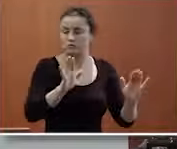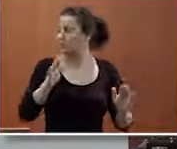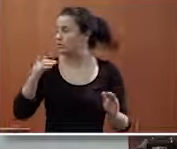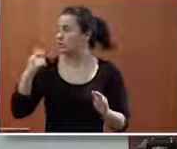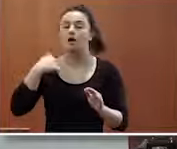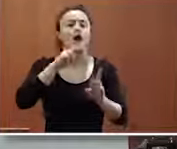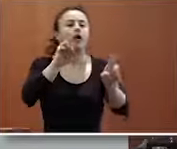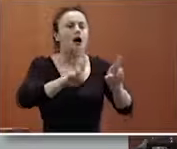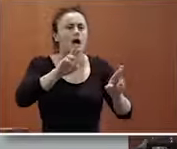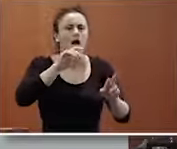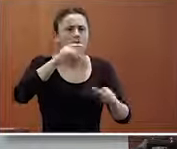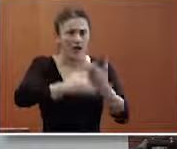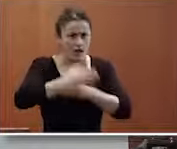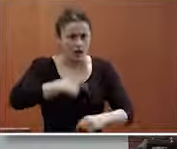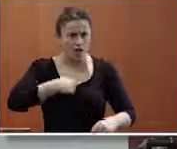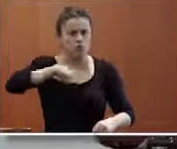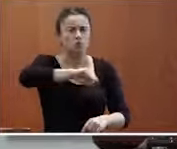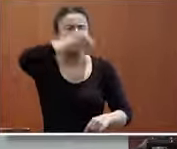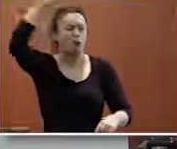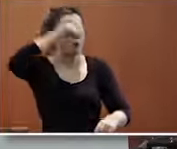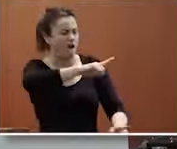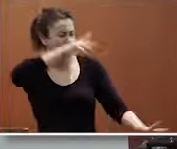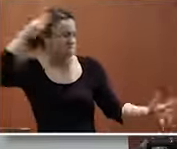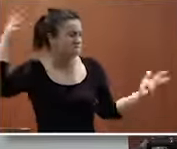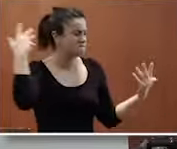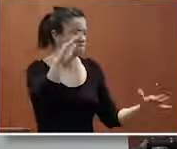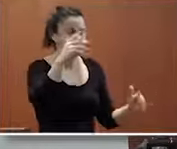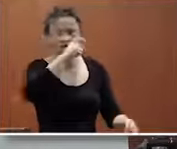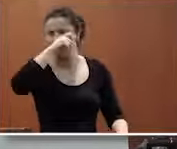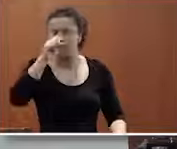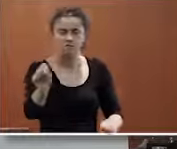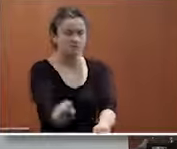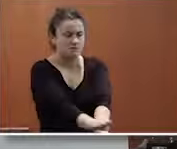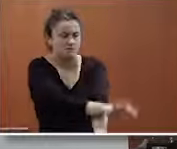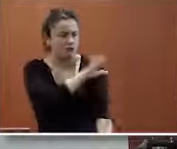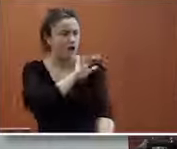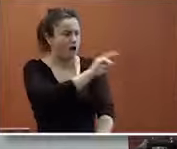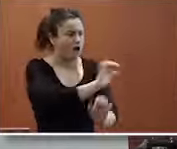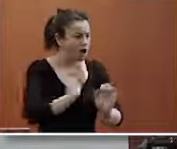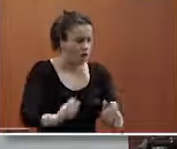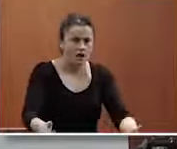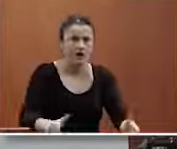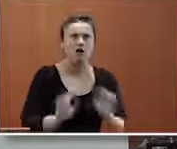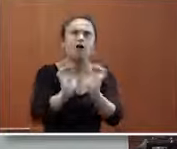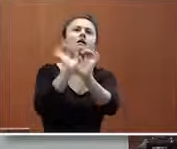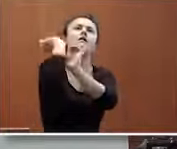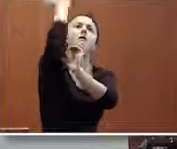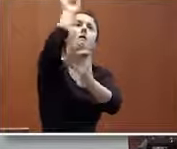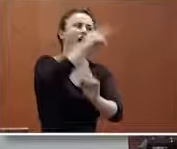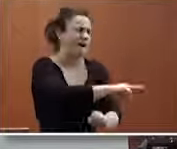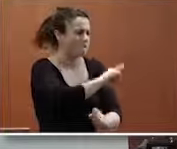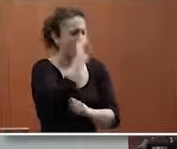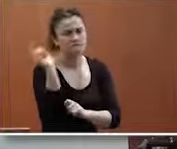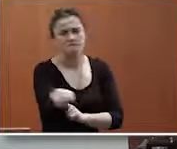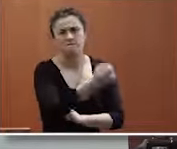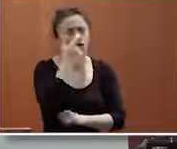no creo en el superhéroe con discapacidad la gente con discapacidad dice bueno todos los discapacidados son tremendos buenísimos todos se encestan desde una silla de ruedas a 6 metros